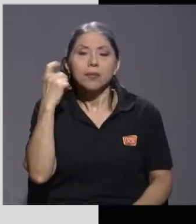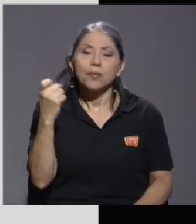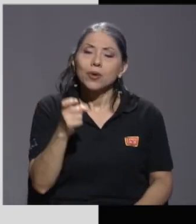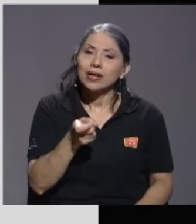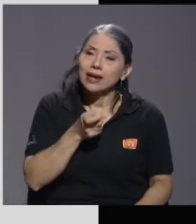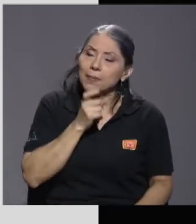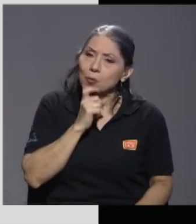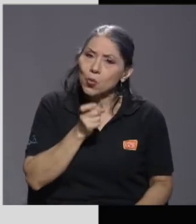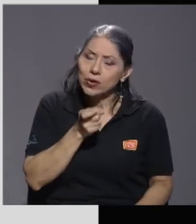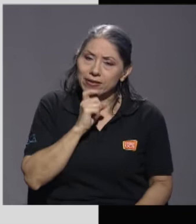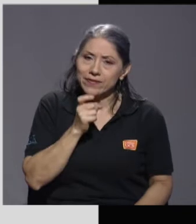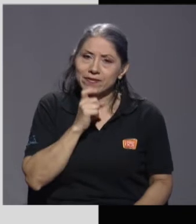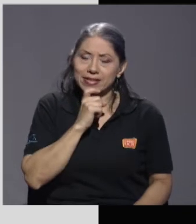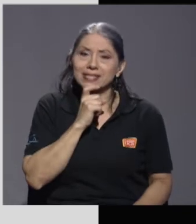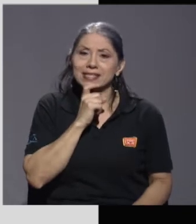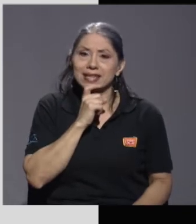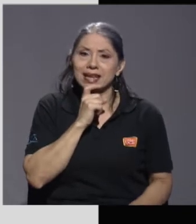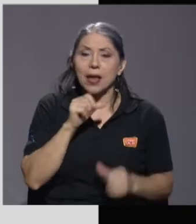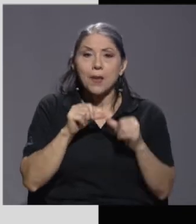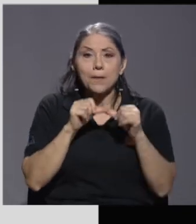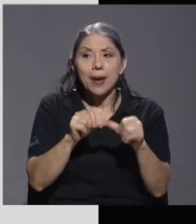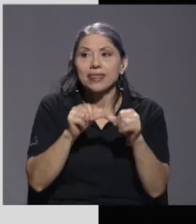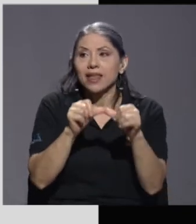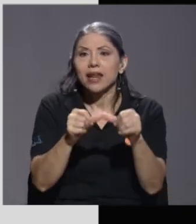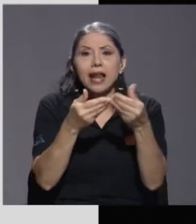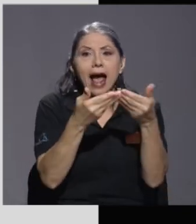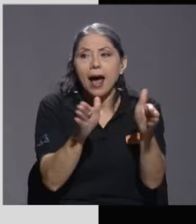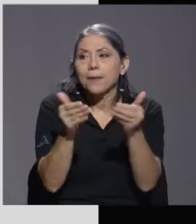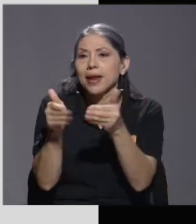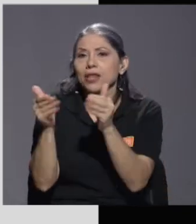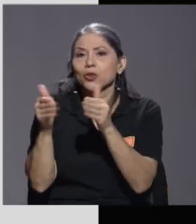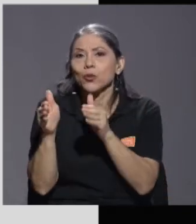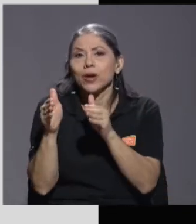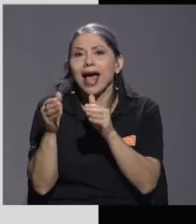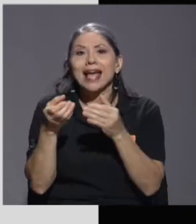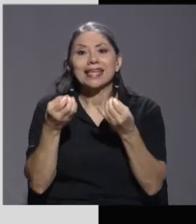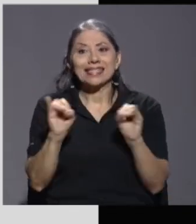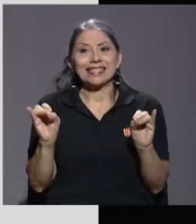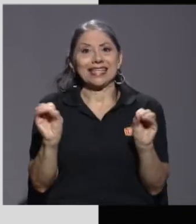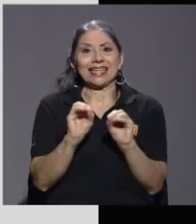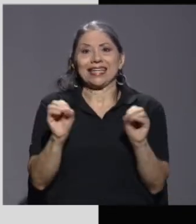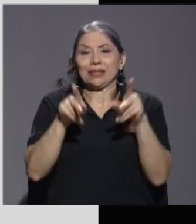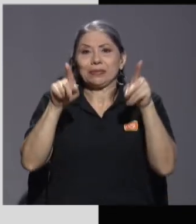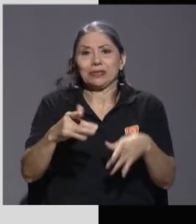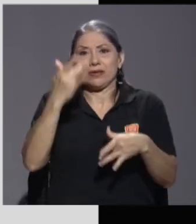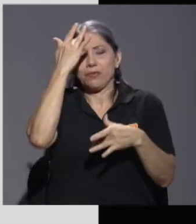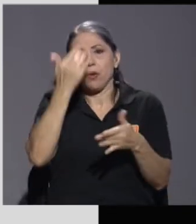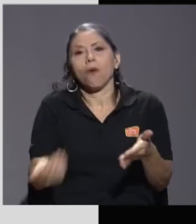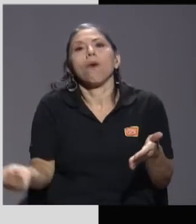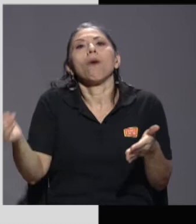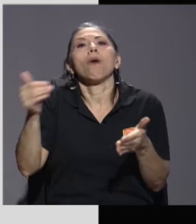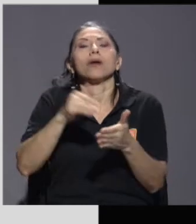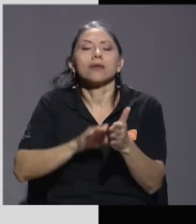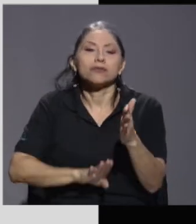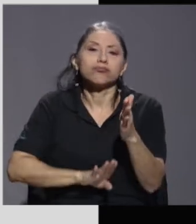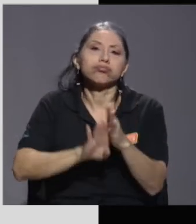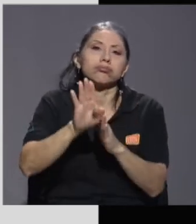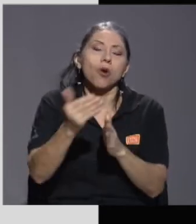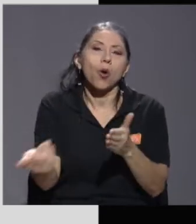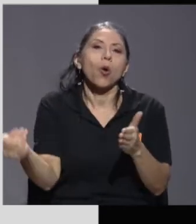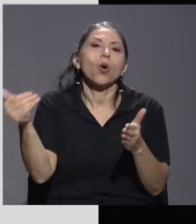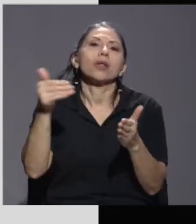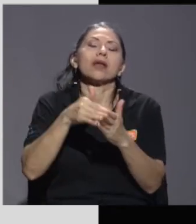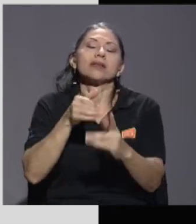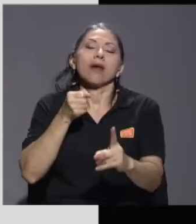apertura sin que viniera otra ola, ¿verdad? Que iba a generar de nuevo un golpe en la economía.